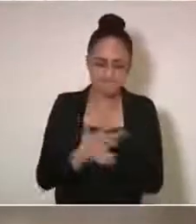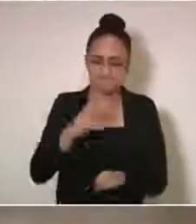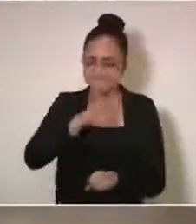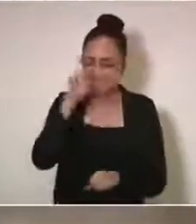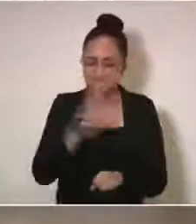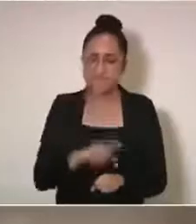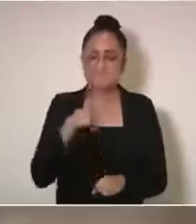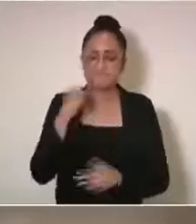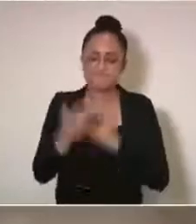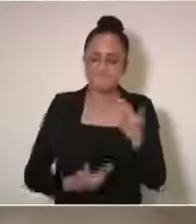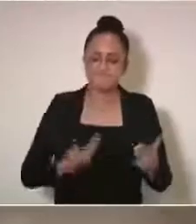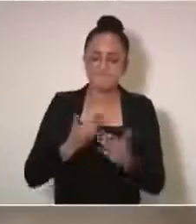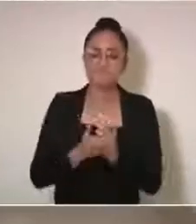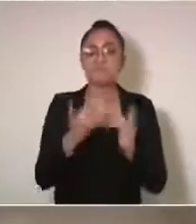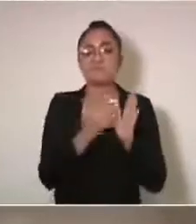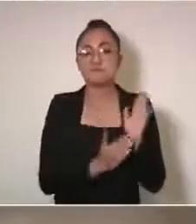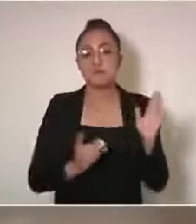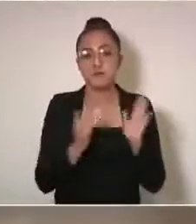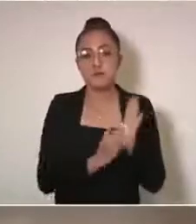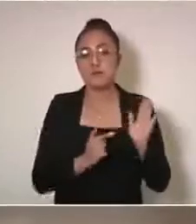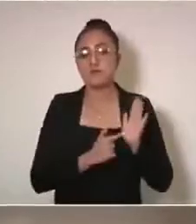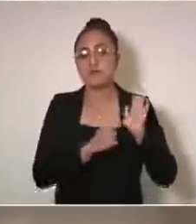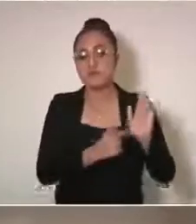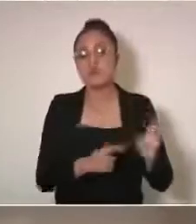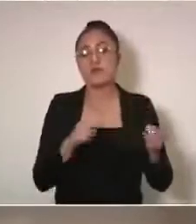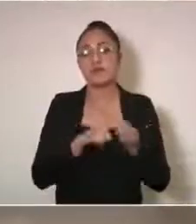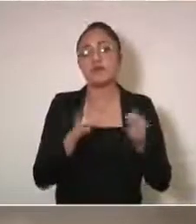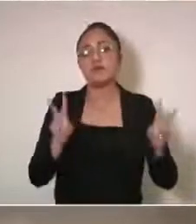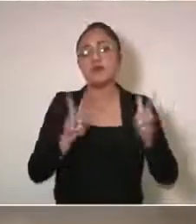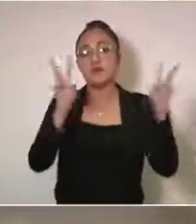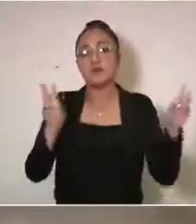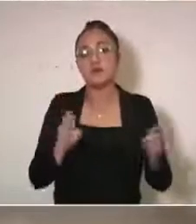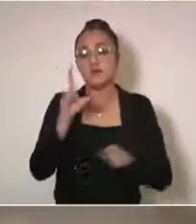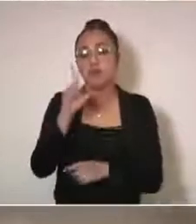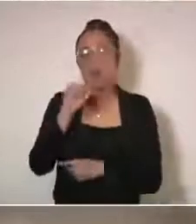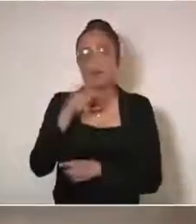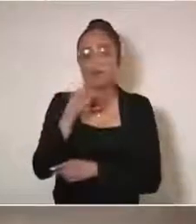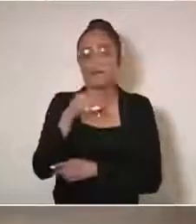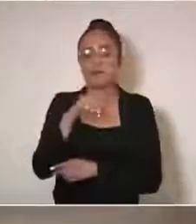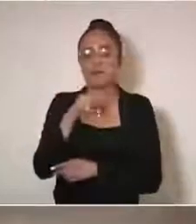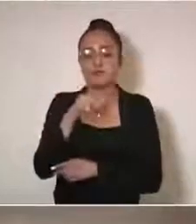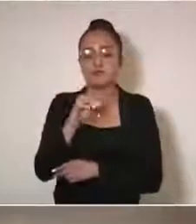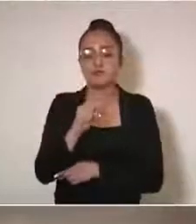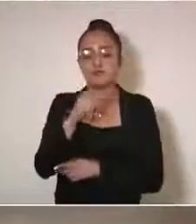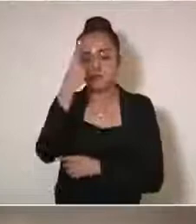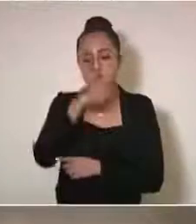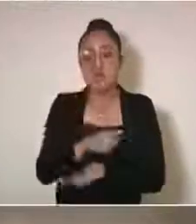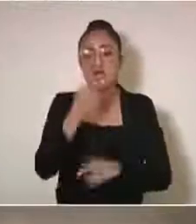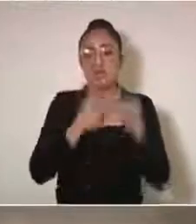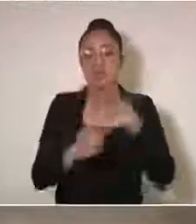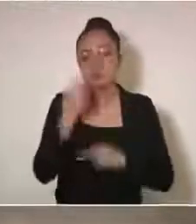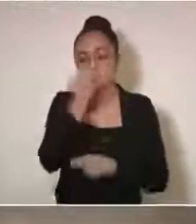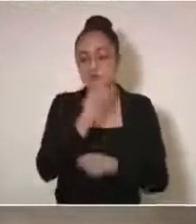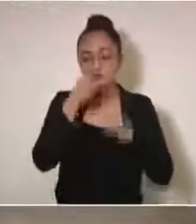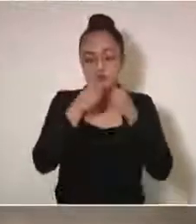y les presento un documento que se titula Lineamientos para el regreso escolar seguro en educación obligada.